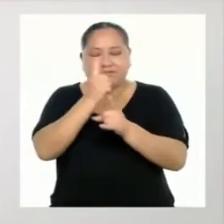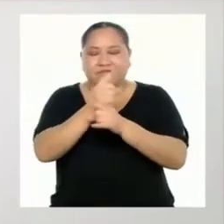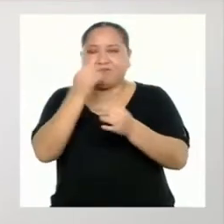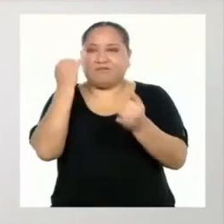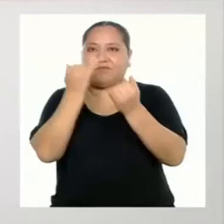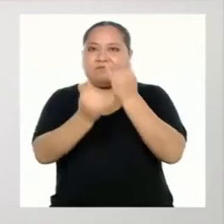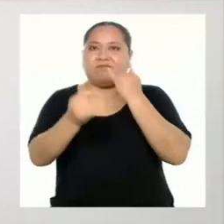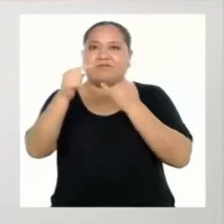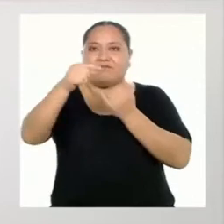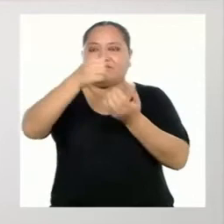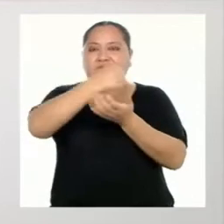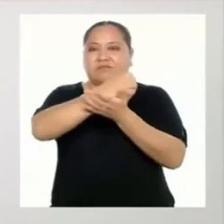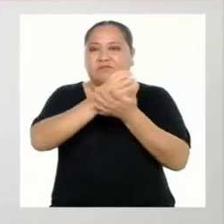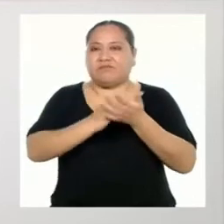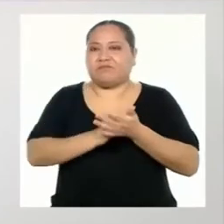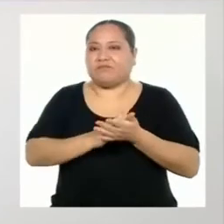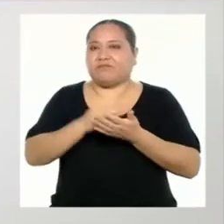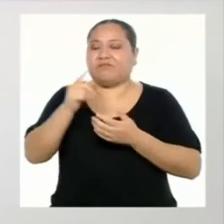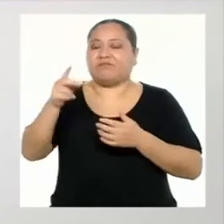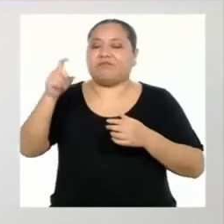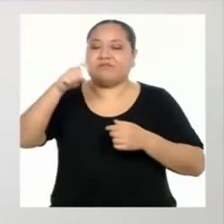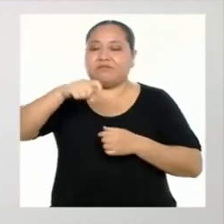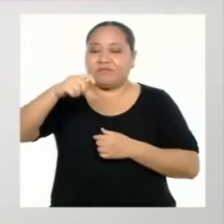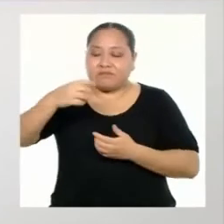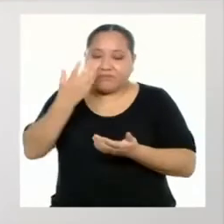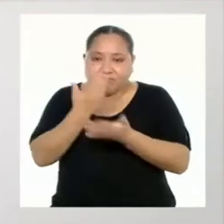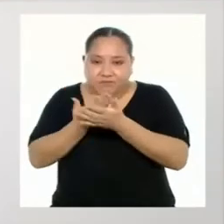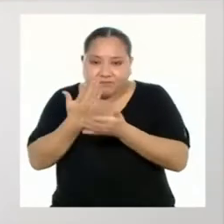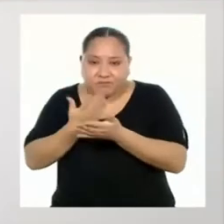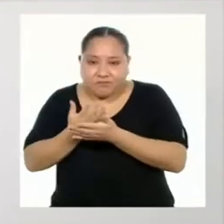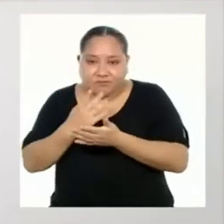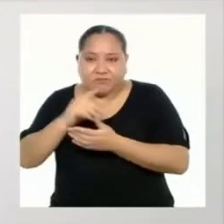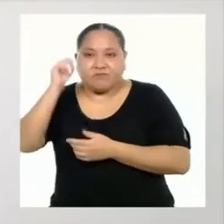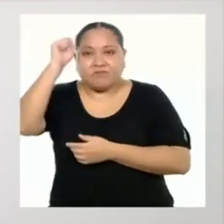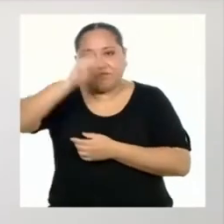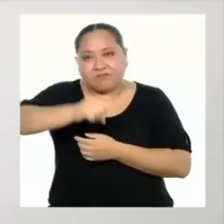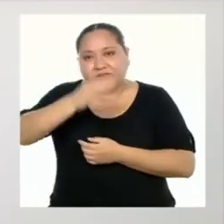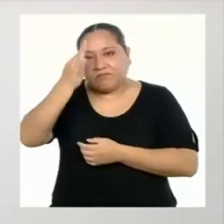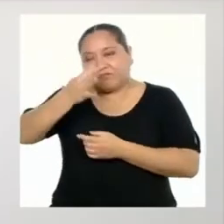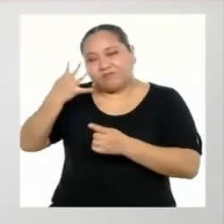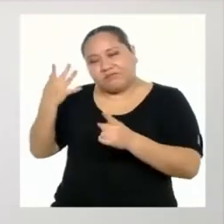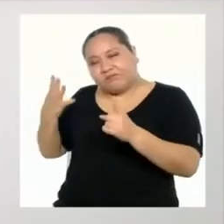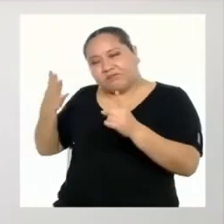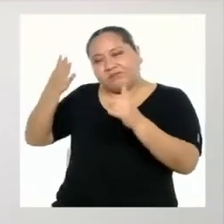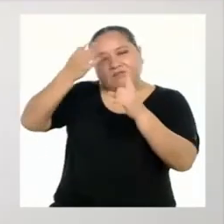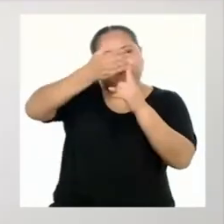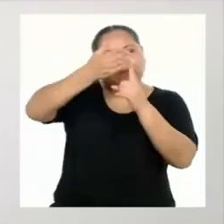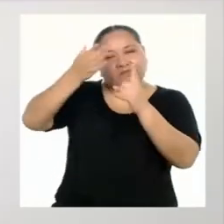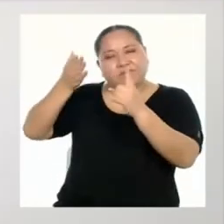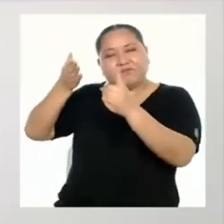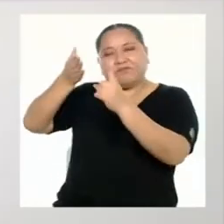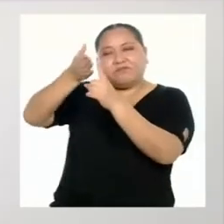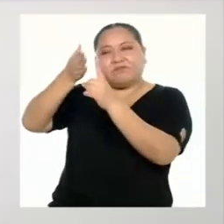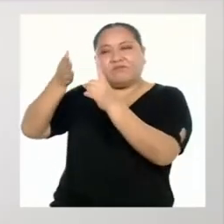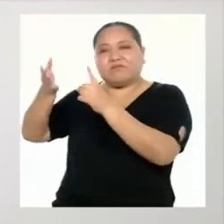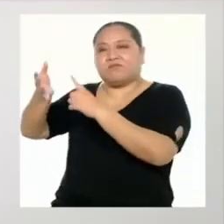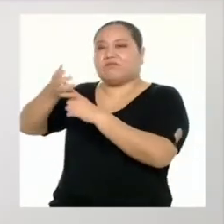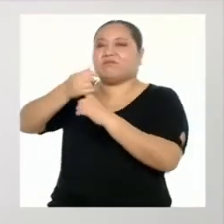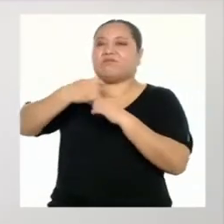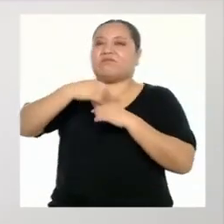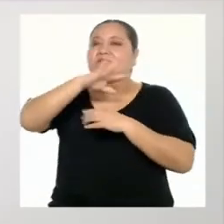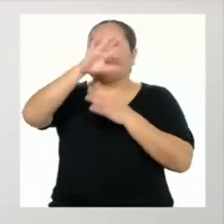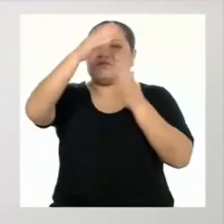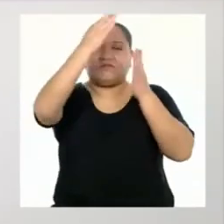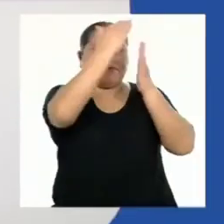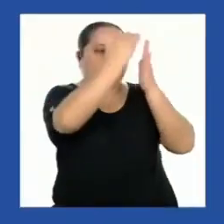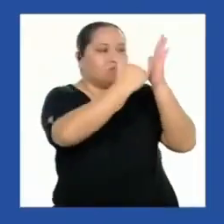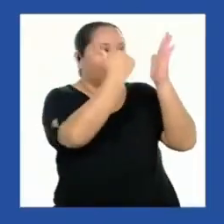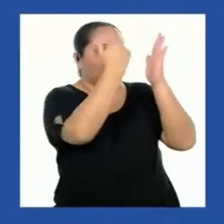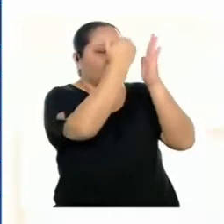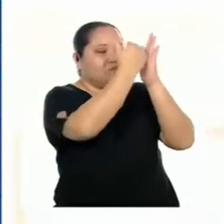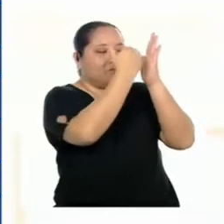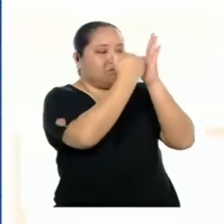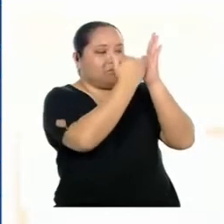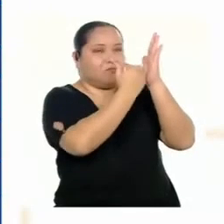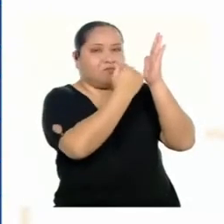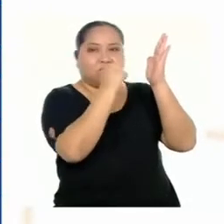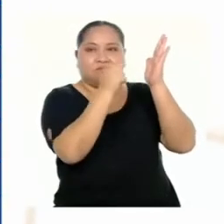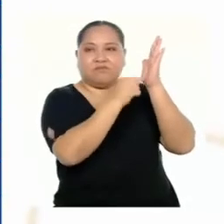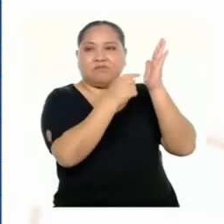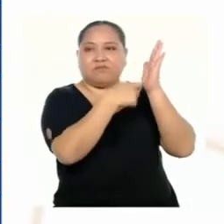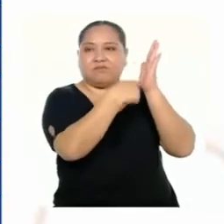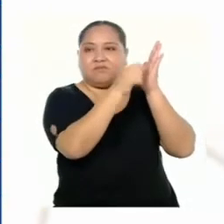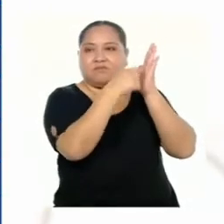cerrar esta fase, nos toca verificar si logramos todos los criterios planteados para esta etapa.